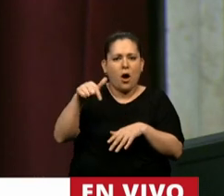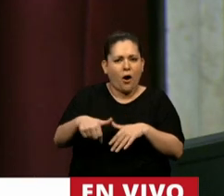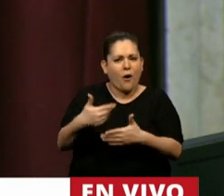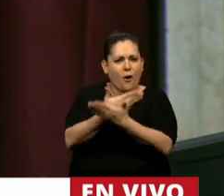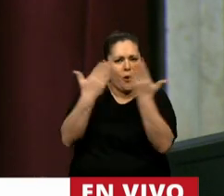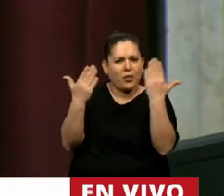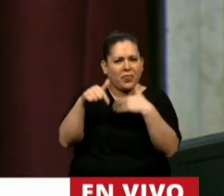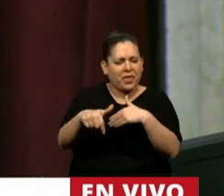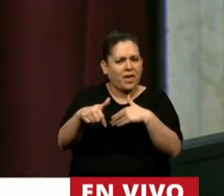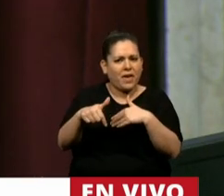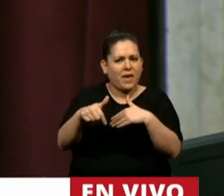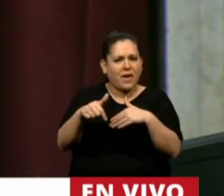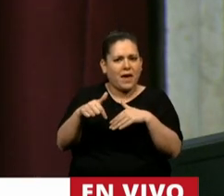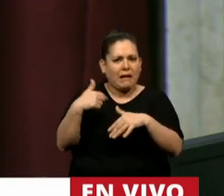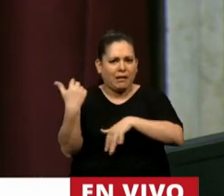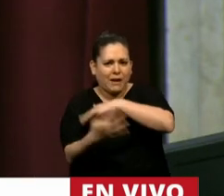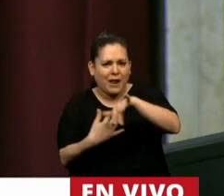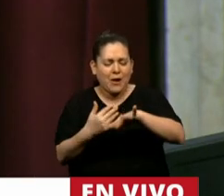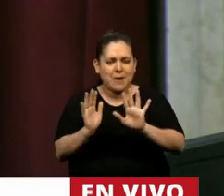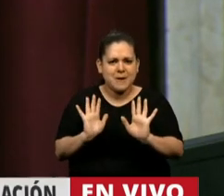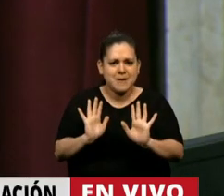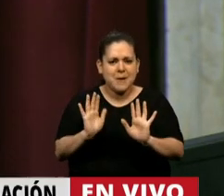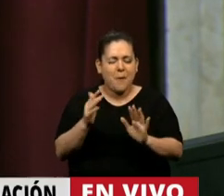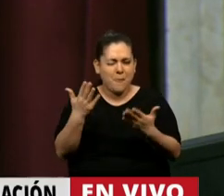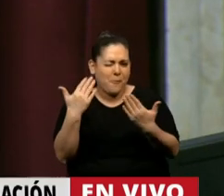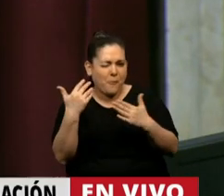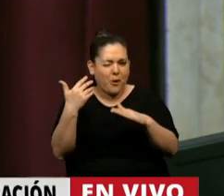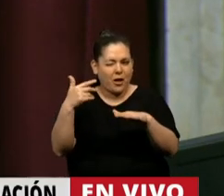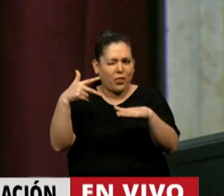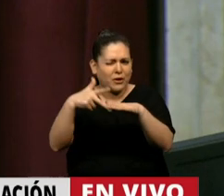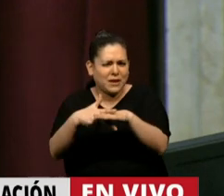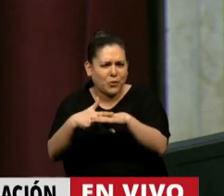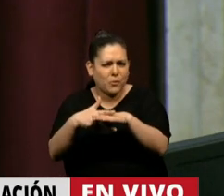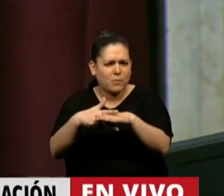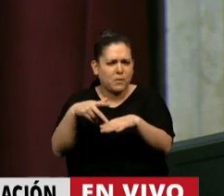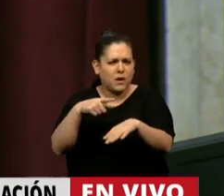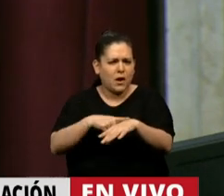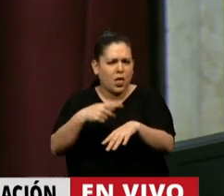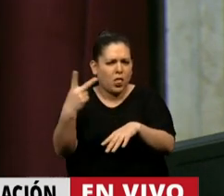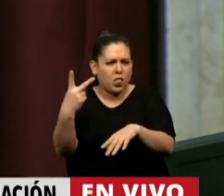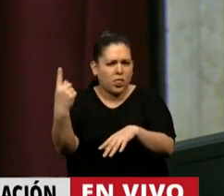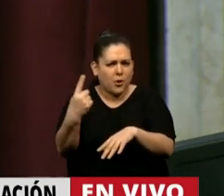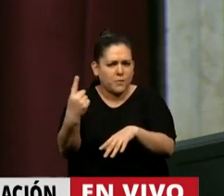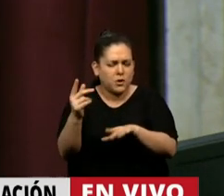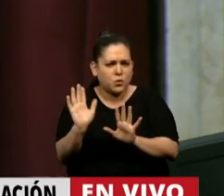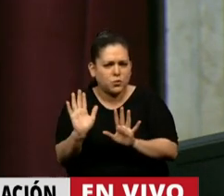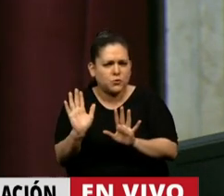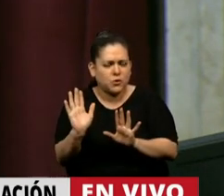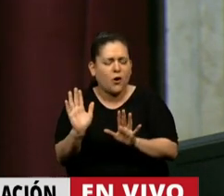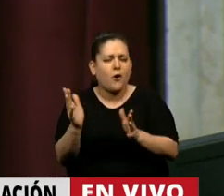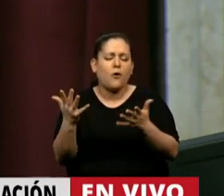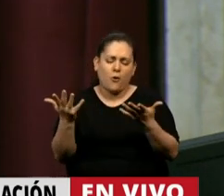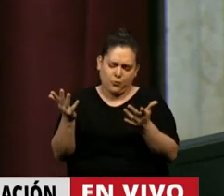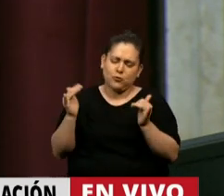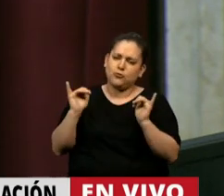el día de los incidentes, pero lo puedo interrumpir dos minutos. ¿Cómo no, señor